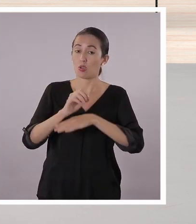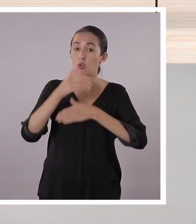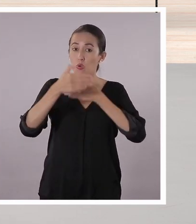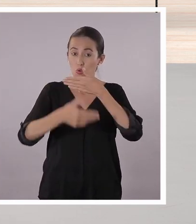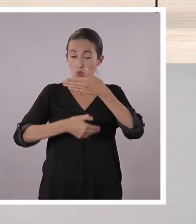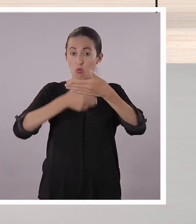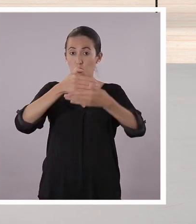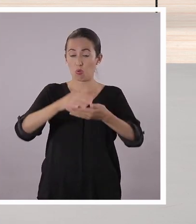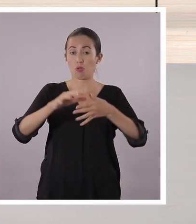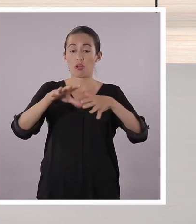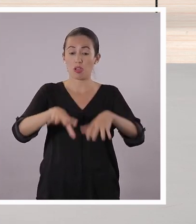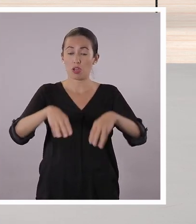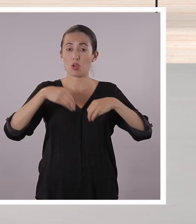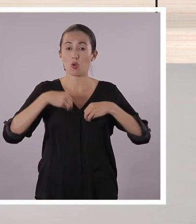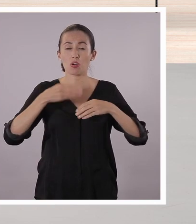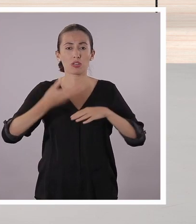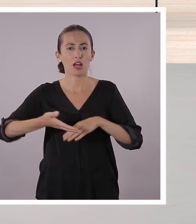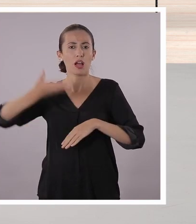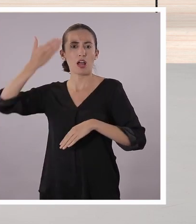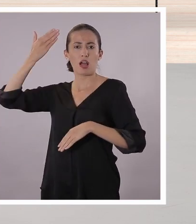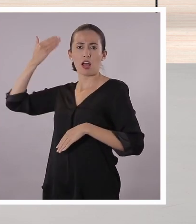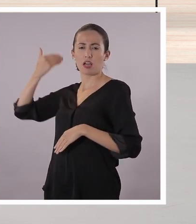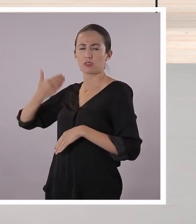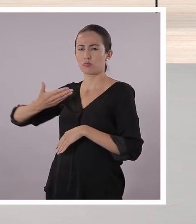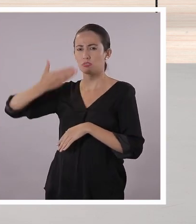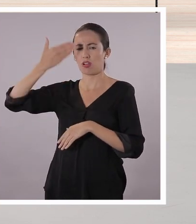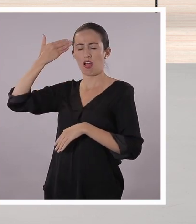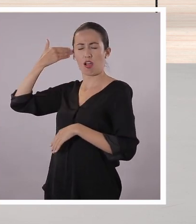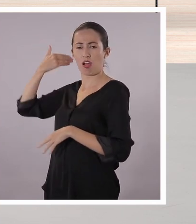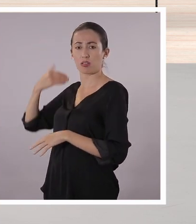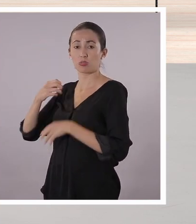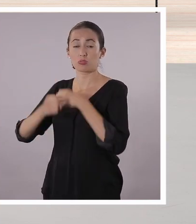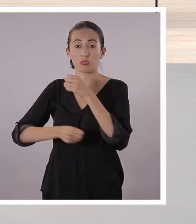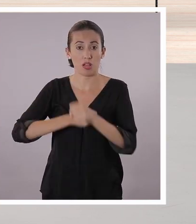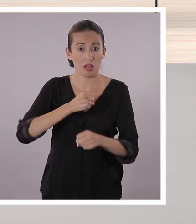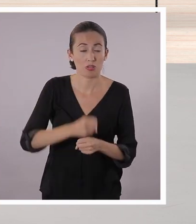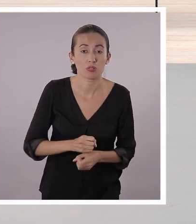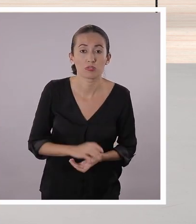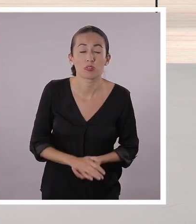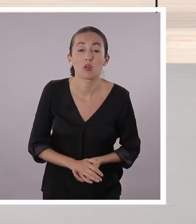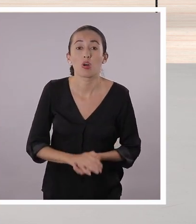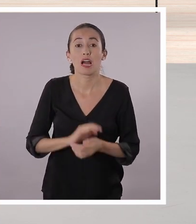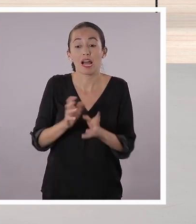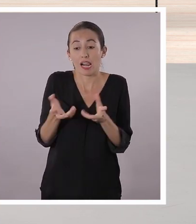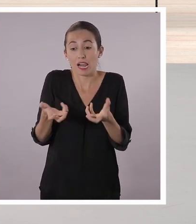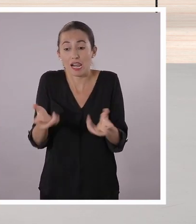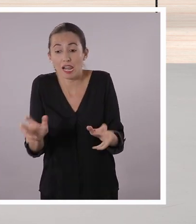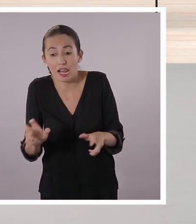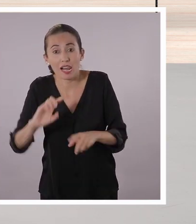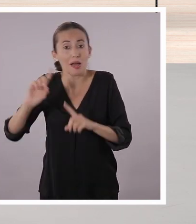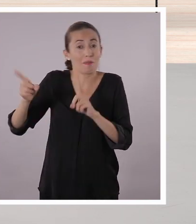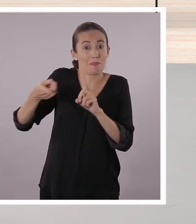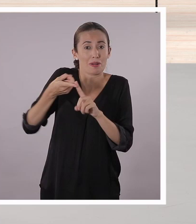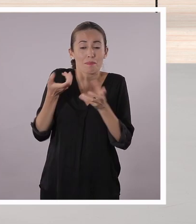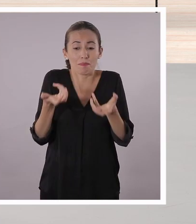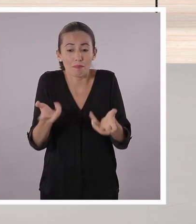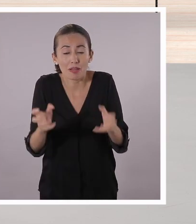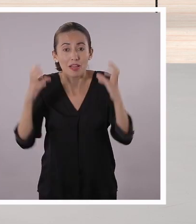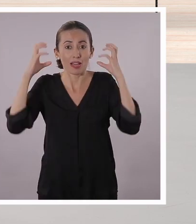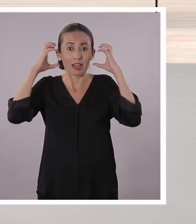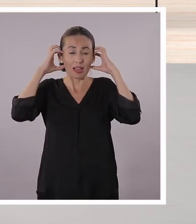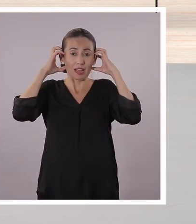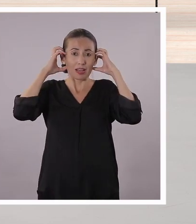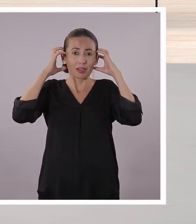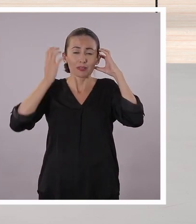Ecuador, los medios de comunicación masivos han estado presentes desde hace muchísimos años. De hecho, la primera radiodifusora y la primera